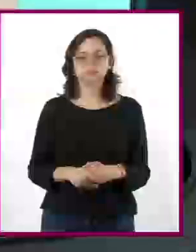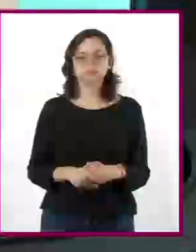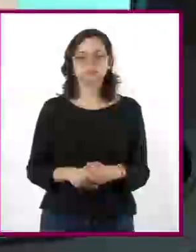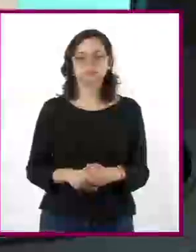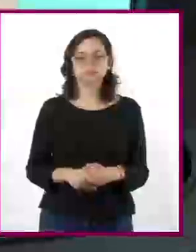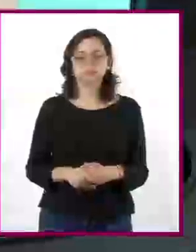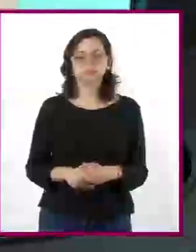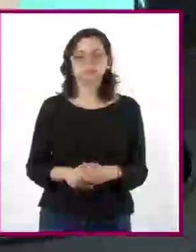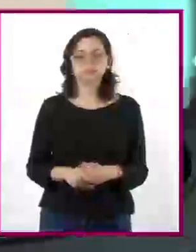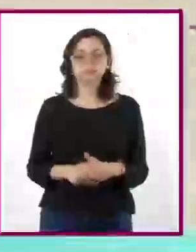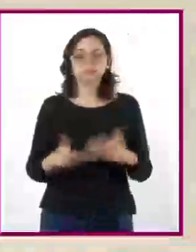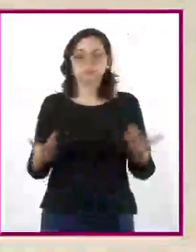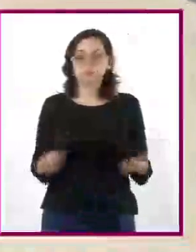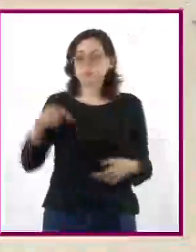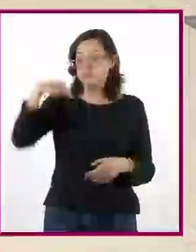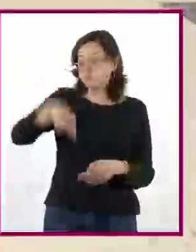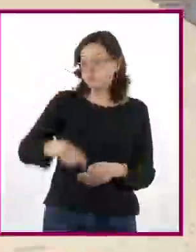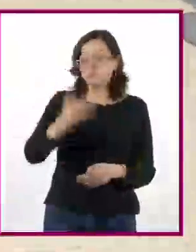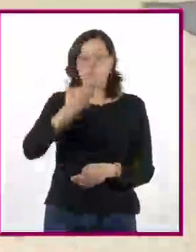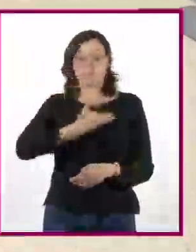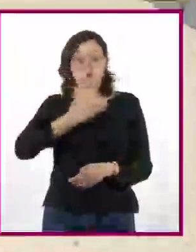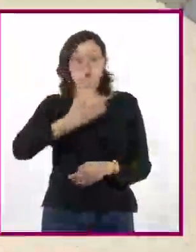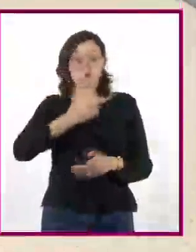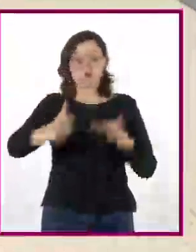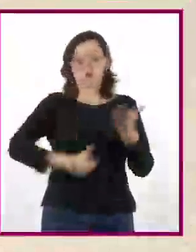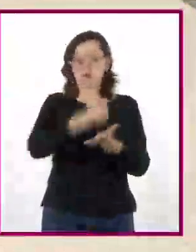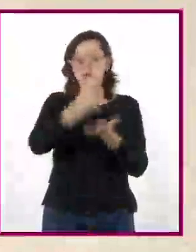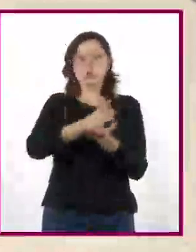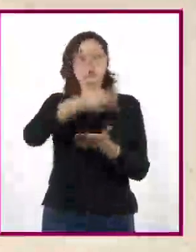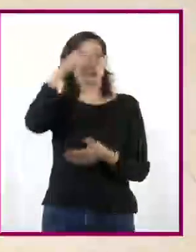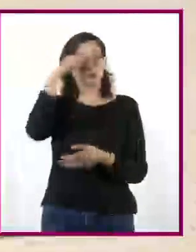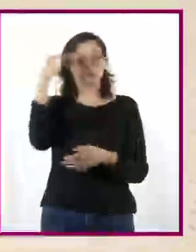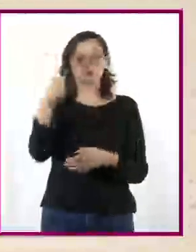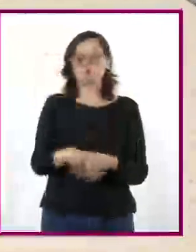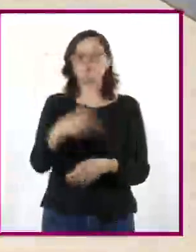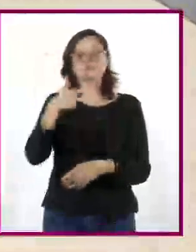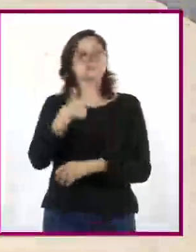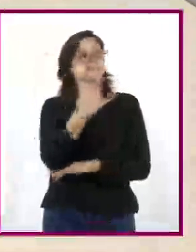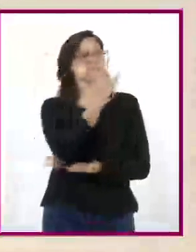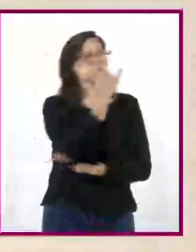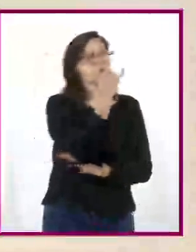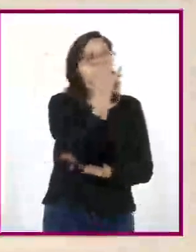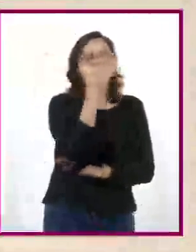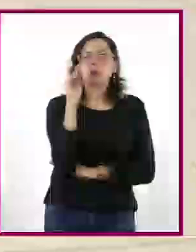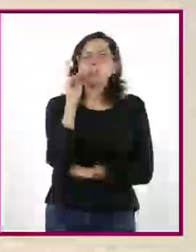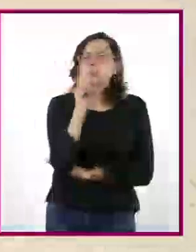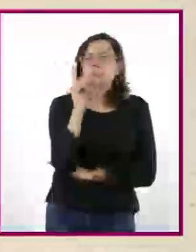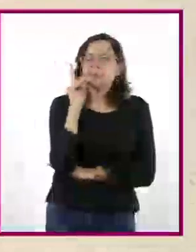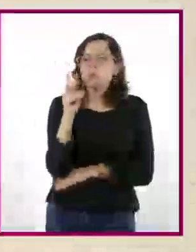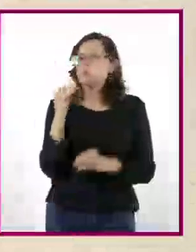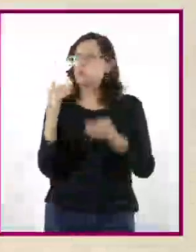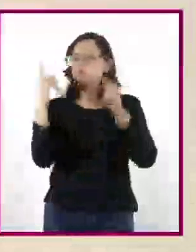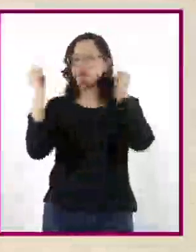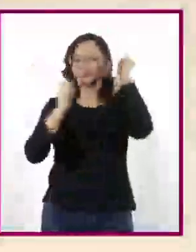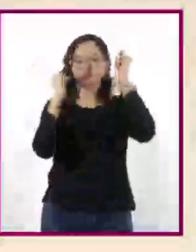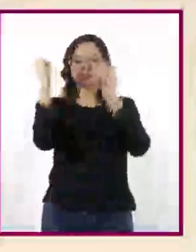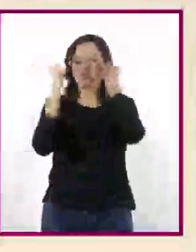En el tiempo que llevo en el Centro Histórico de la Ciudad de México, he visto a varios turistas de edad avanzada.